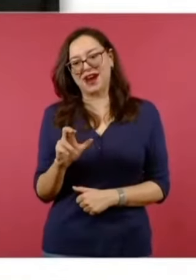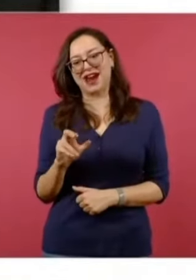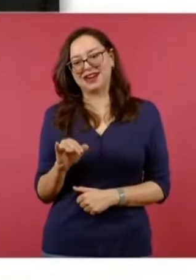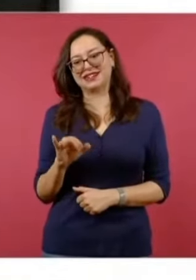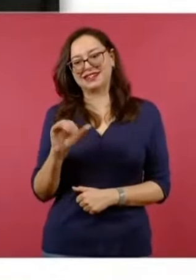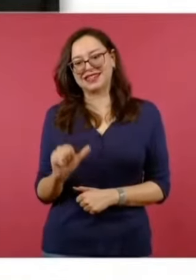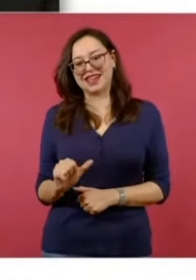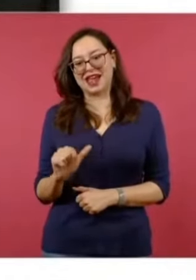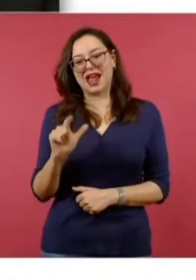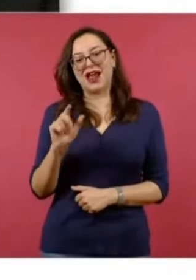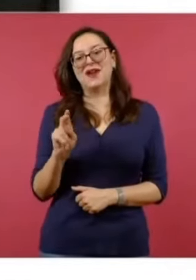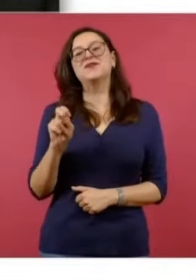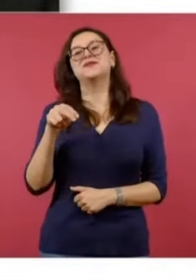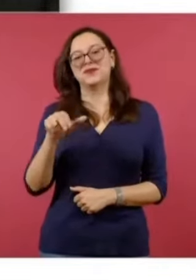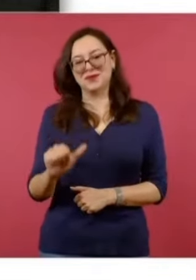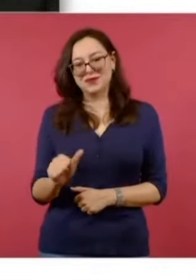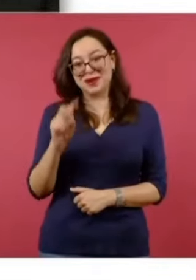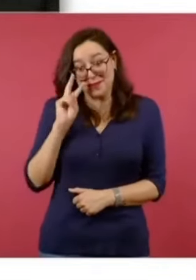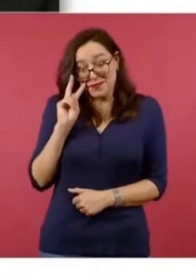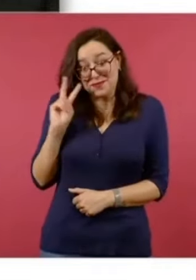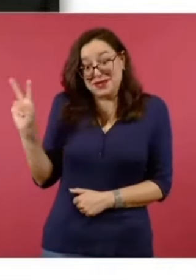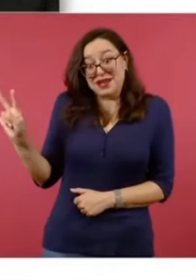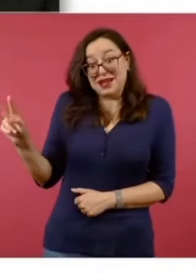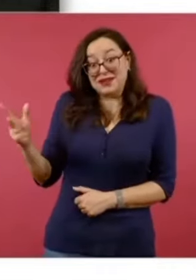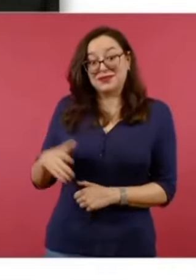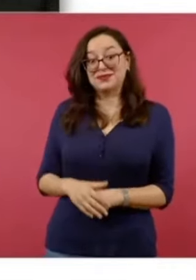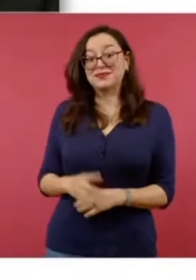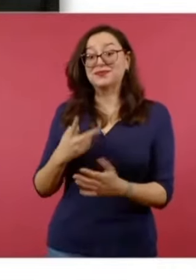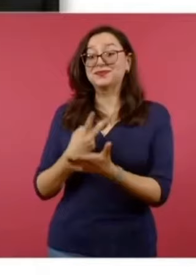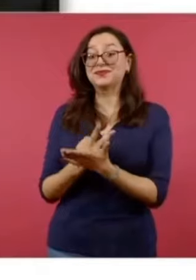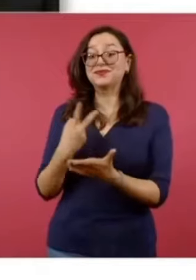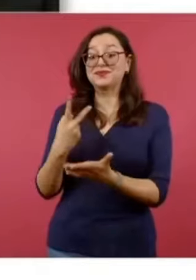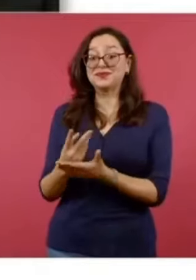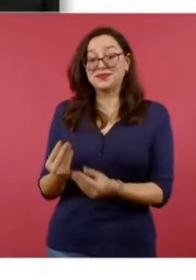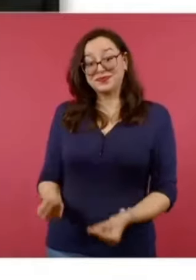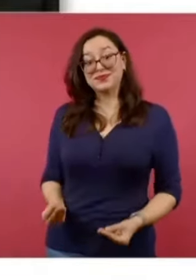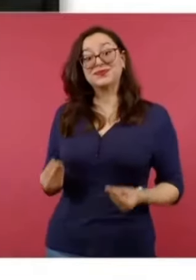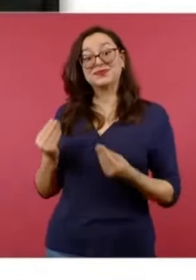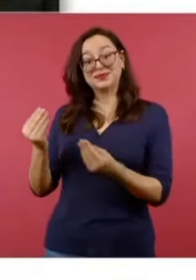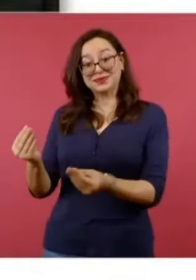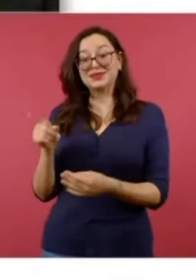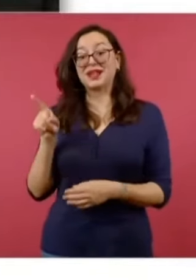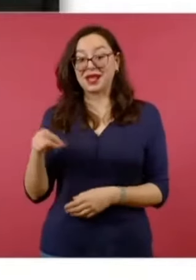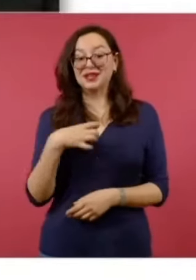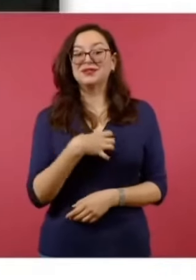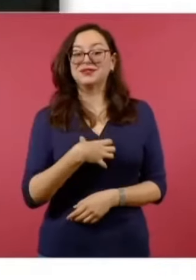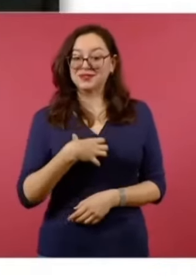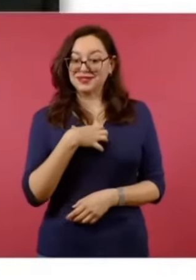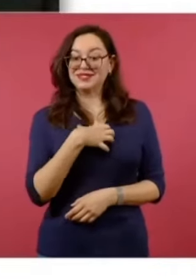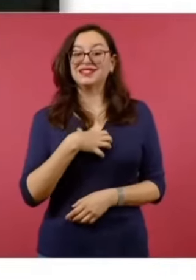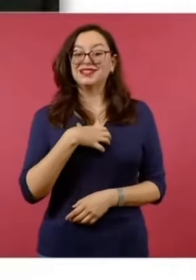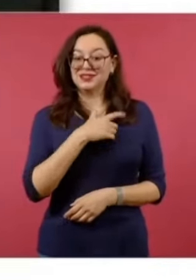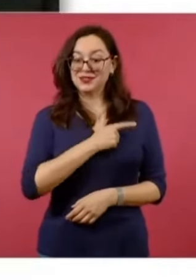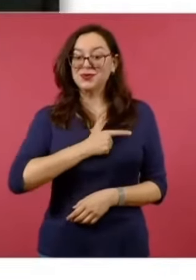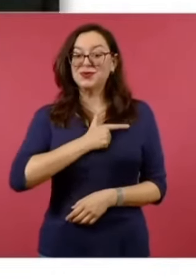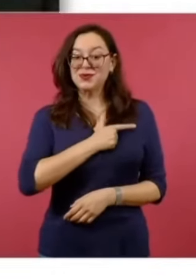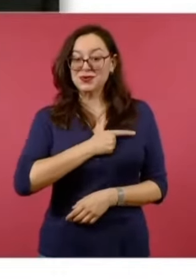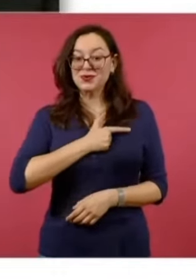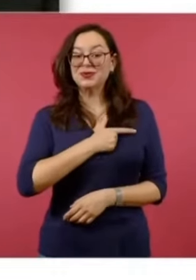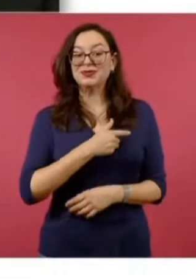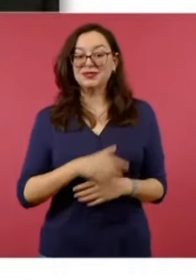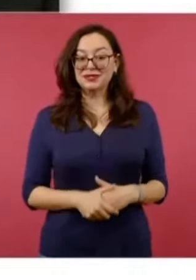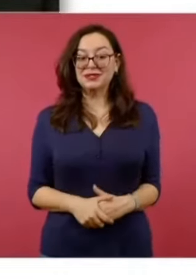premiando aquí. Se ve muy contento de partiendo